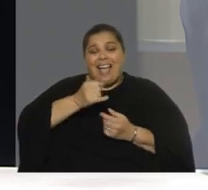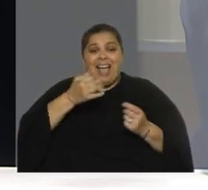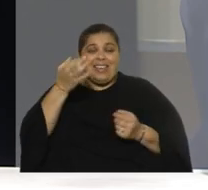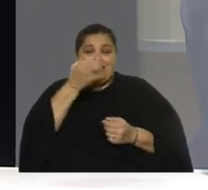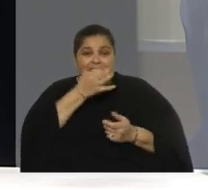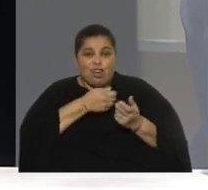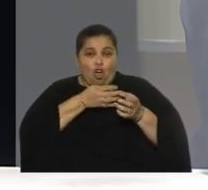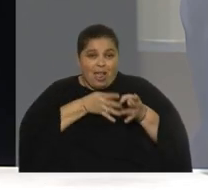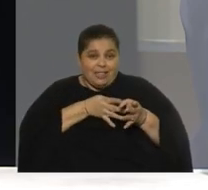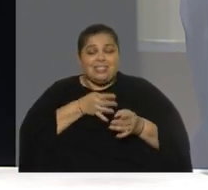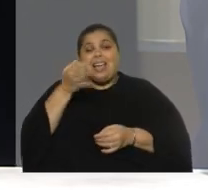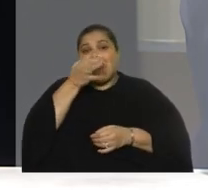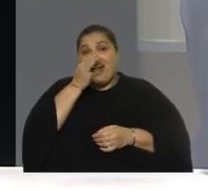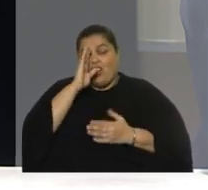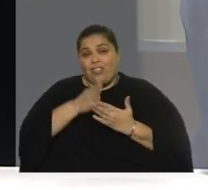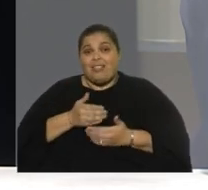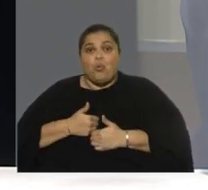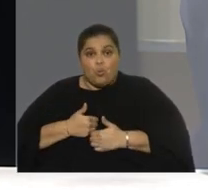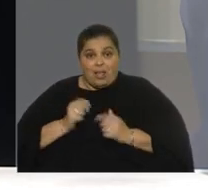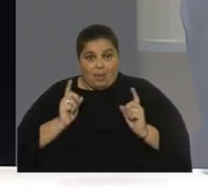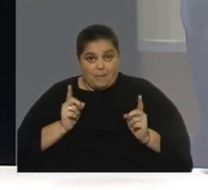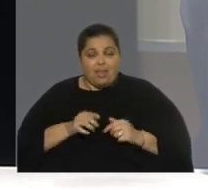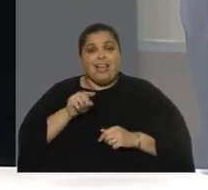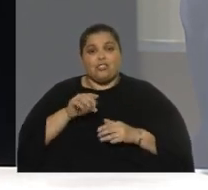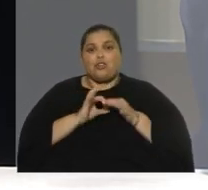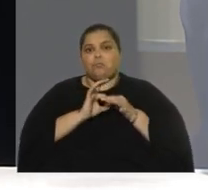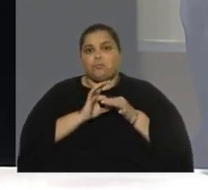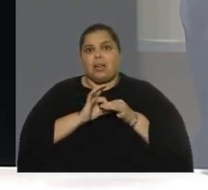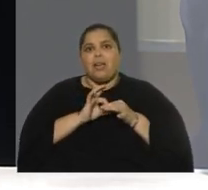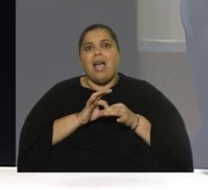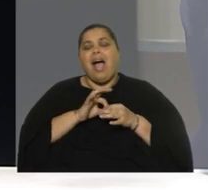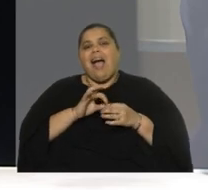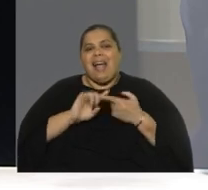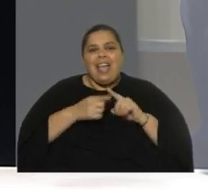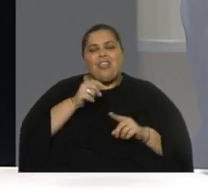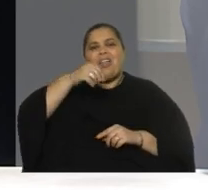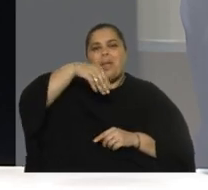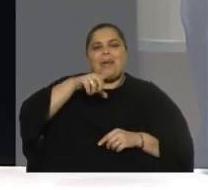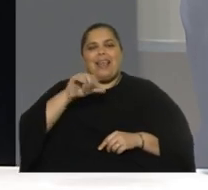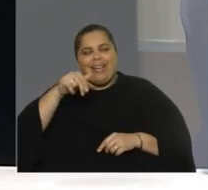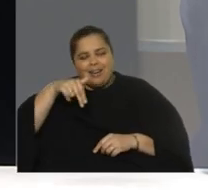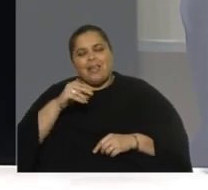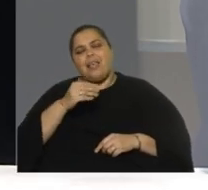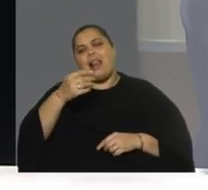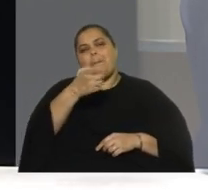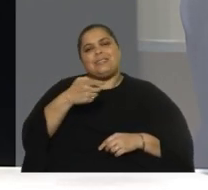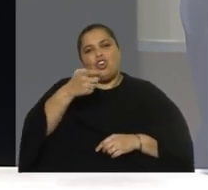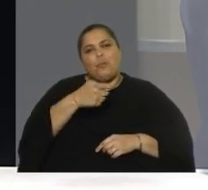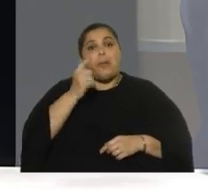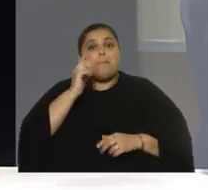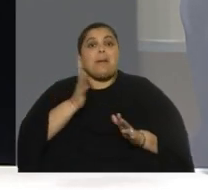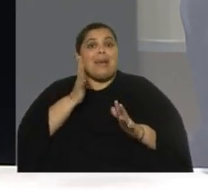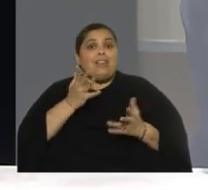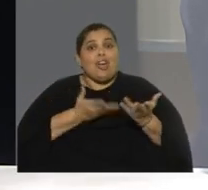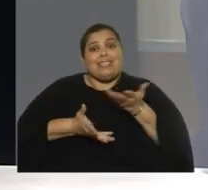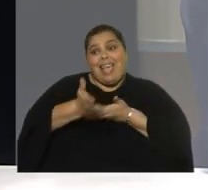narcodictaduras que son aliados del MLN y del Partido Comunista y que por tanto me imagino que se ayudarán entre